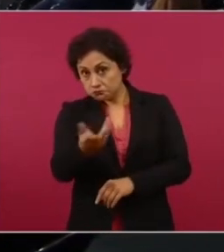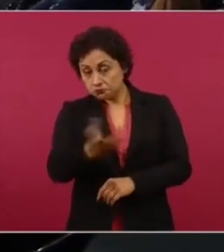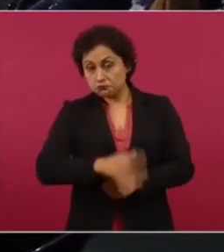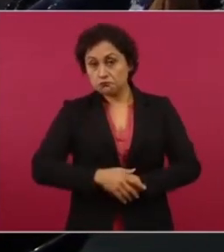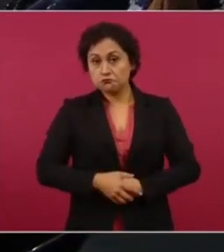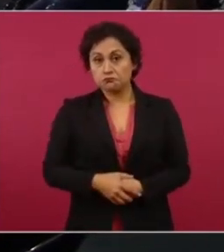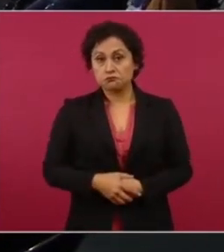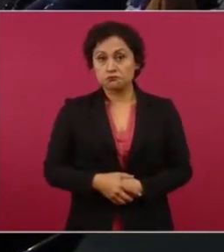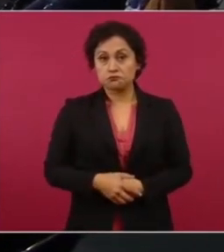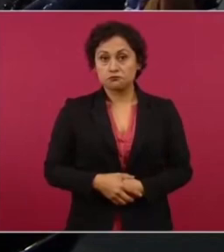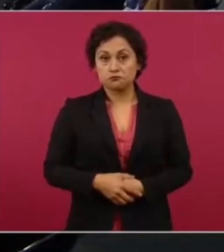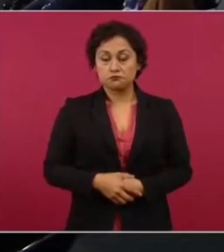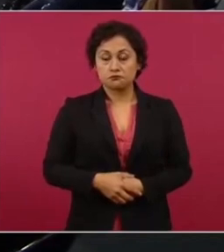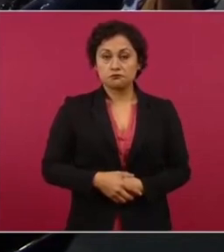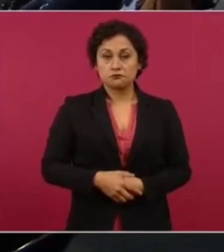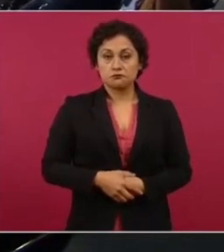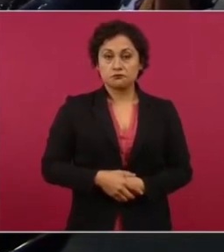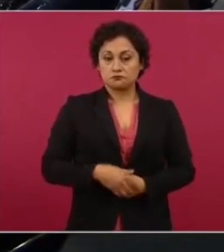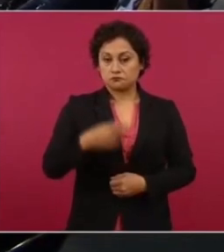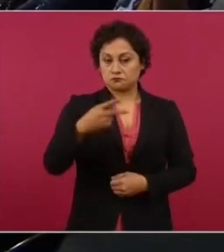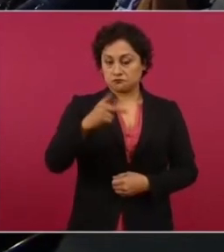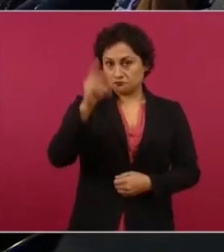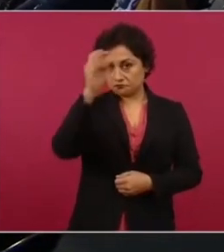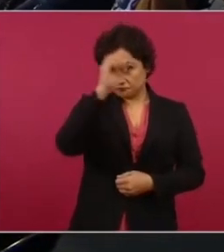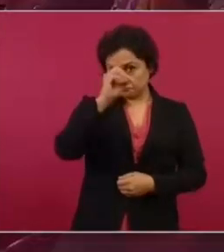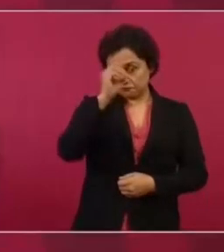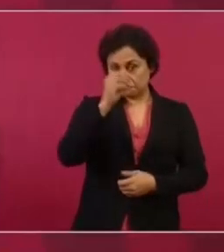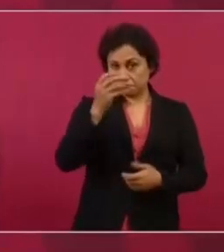o sea también